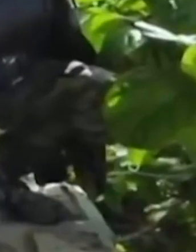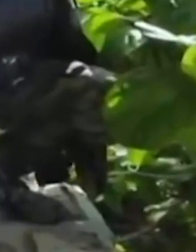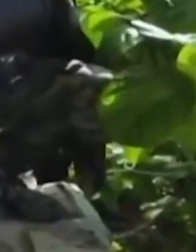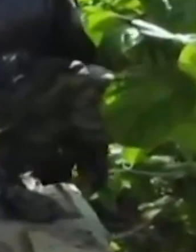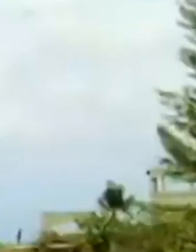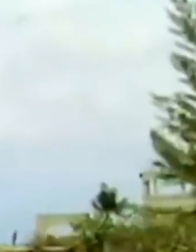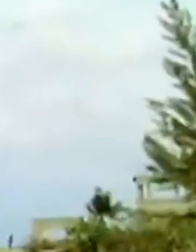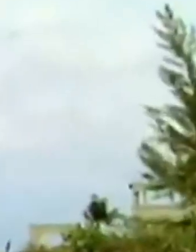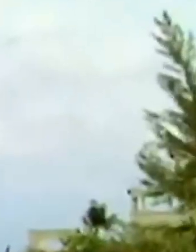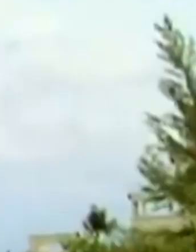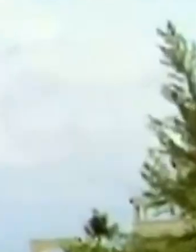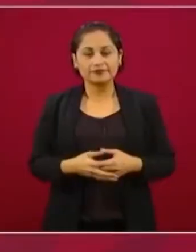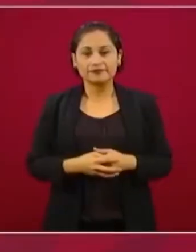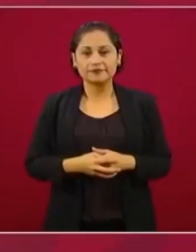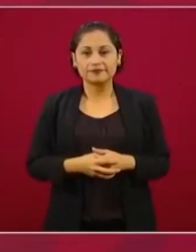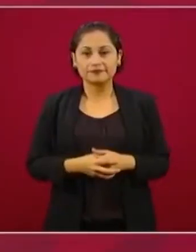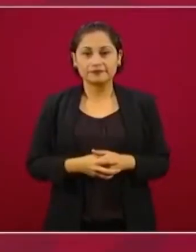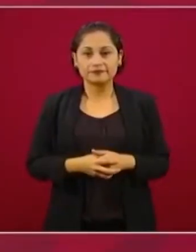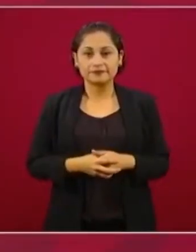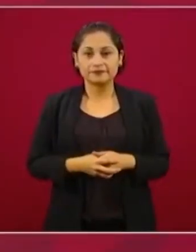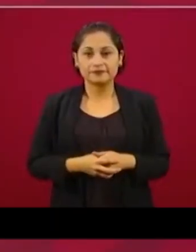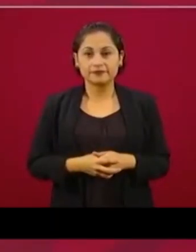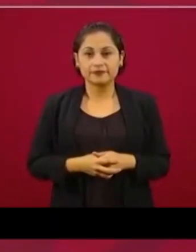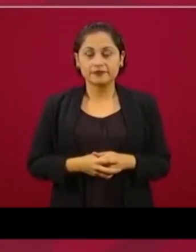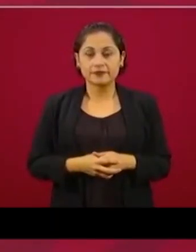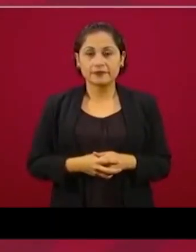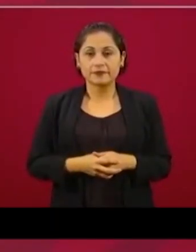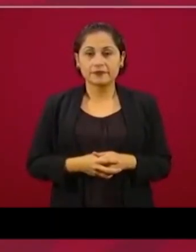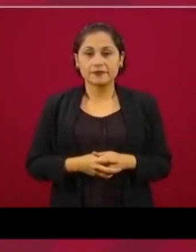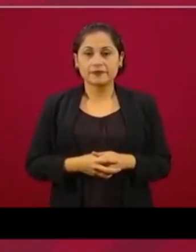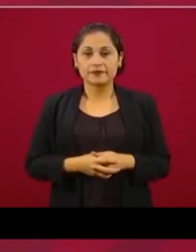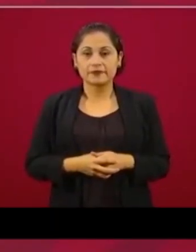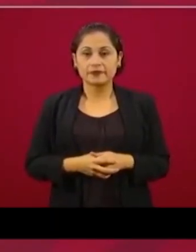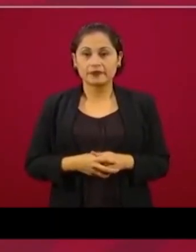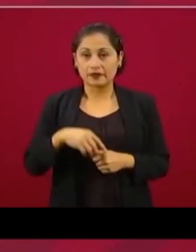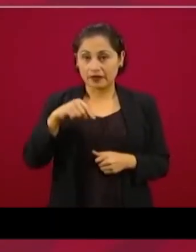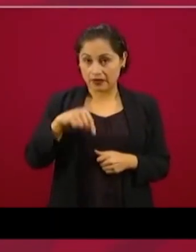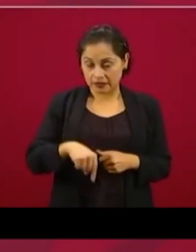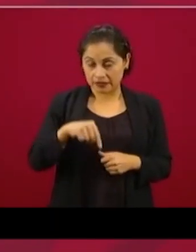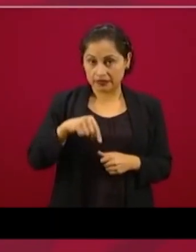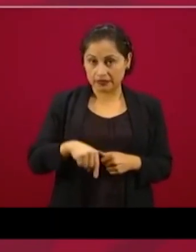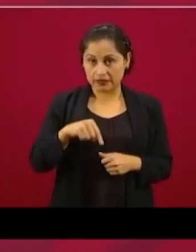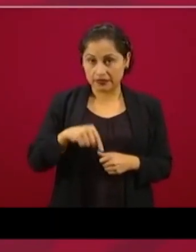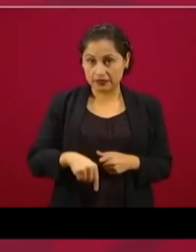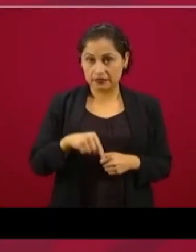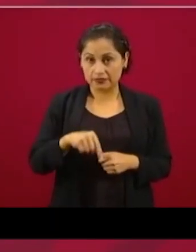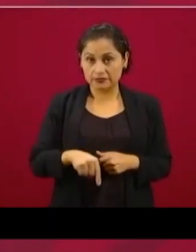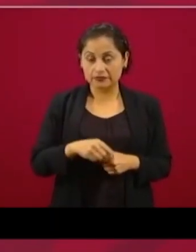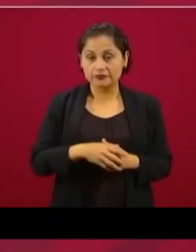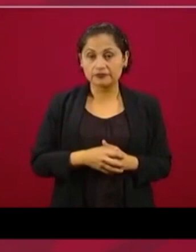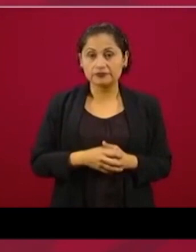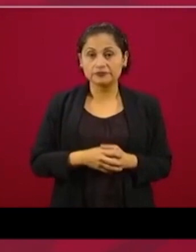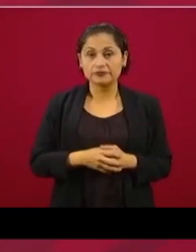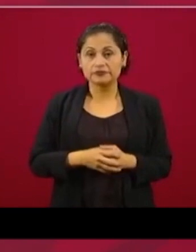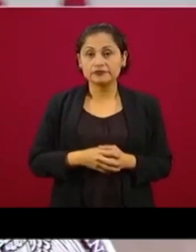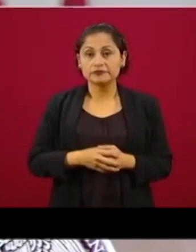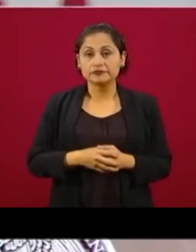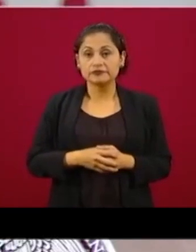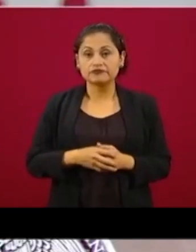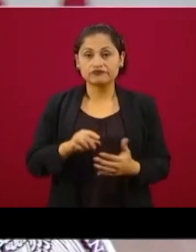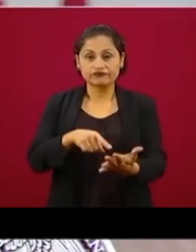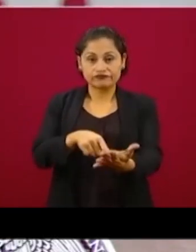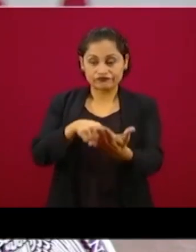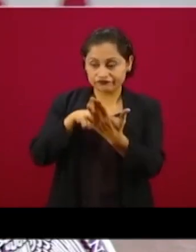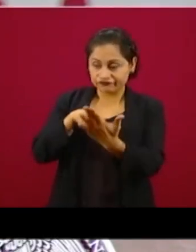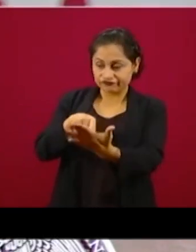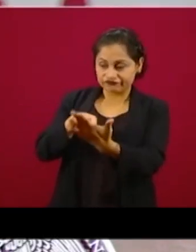disciplina del Ejército y la Marina. Nos están dando muy buenos resultados, tanto la Secretaría